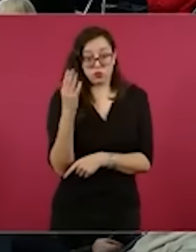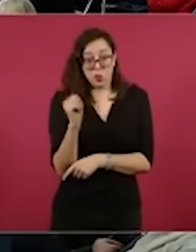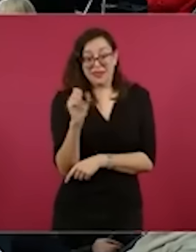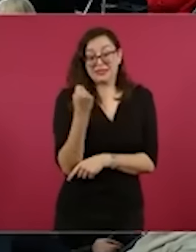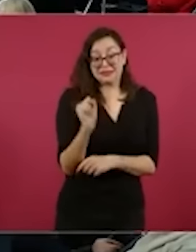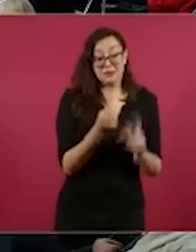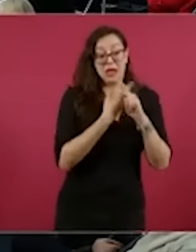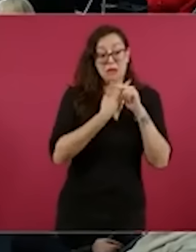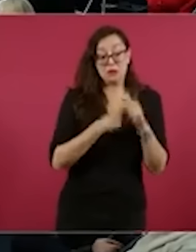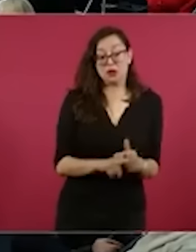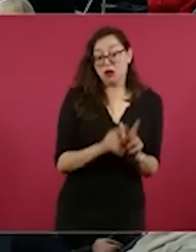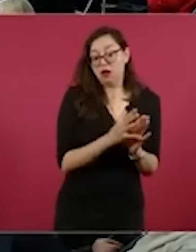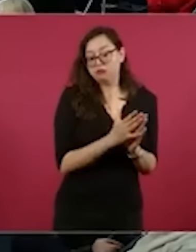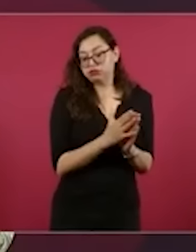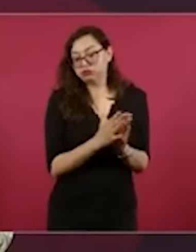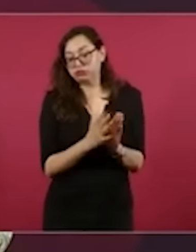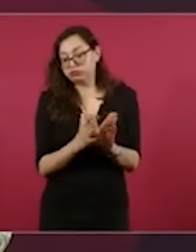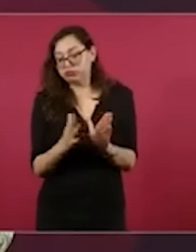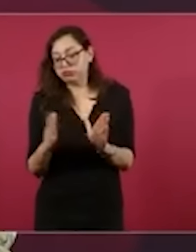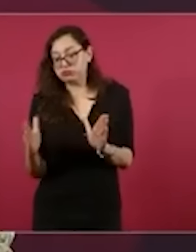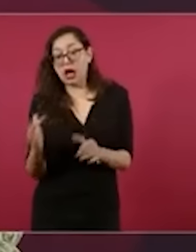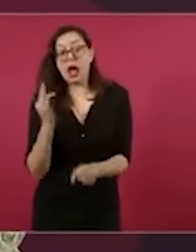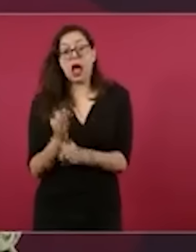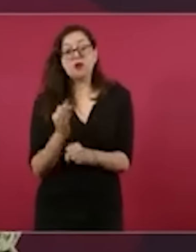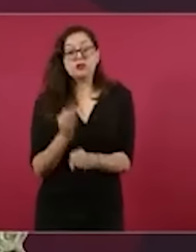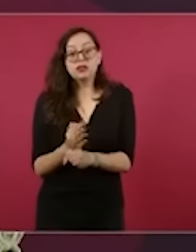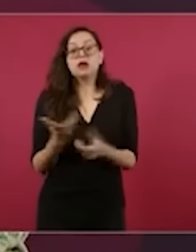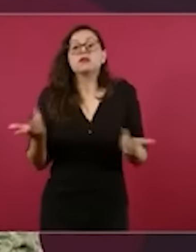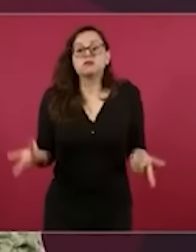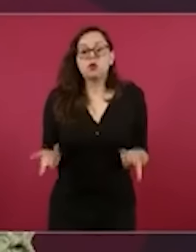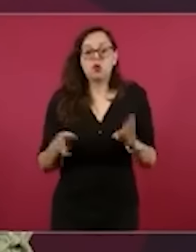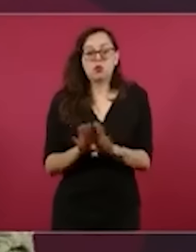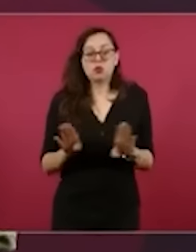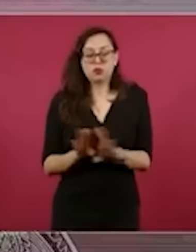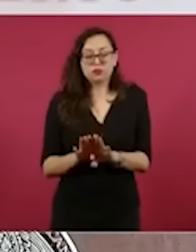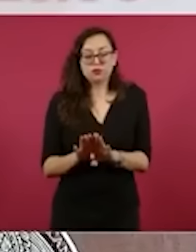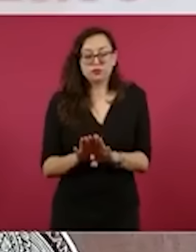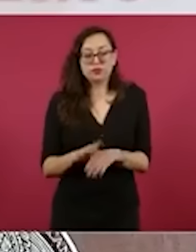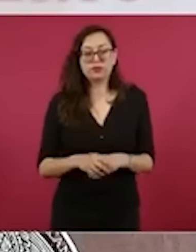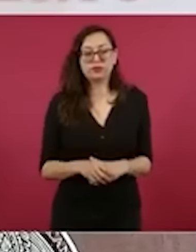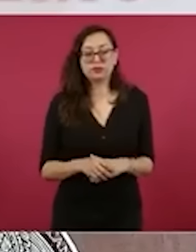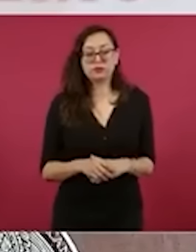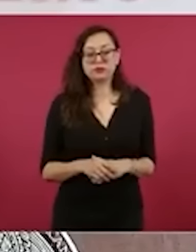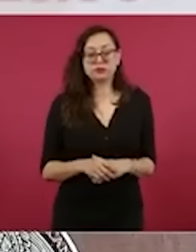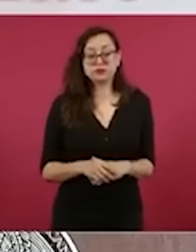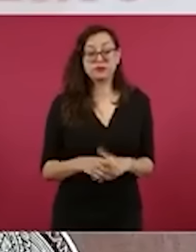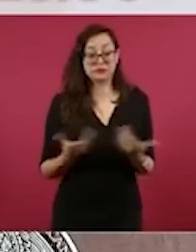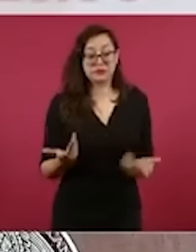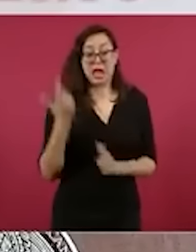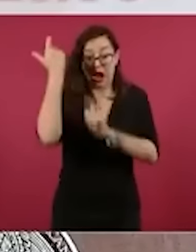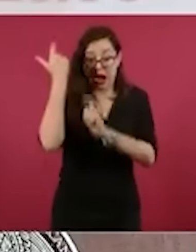en total de aseguramientos, tenemos armas